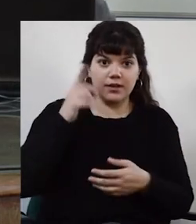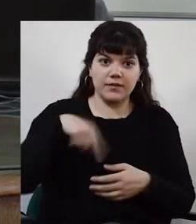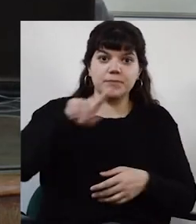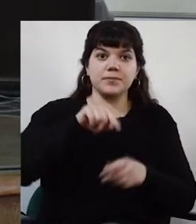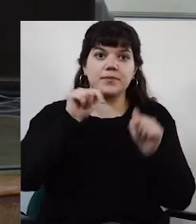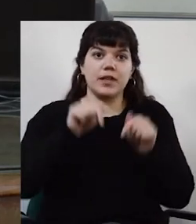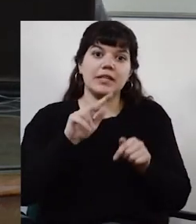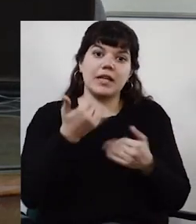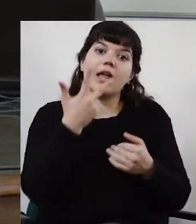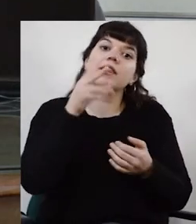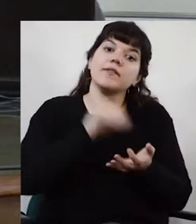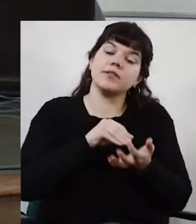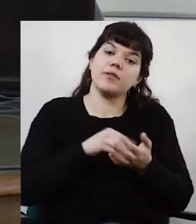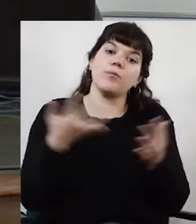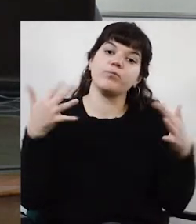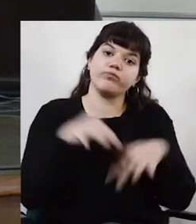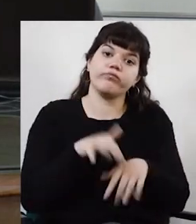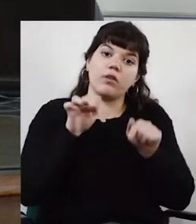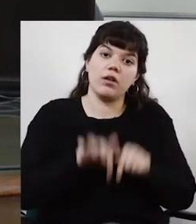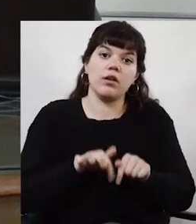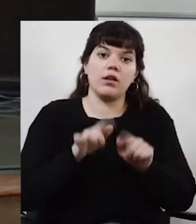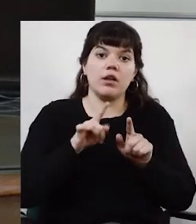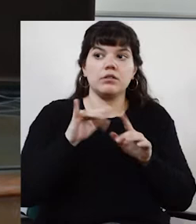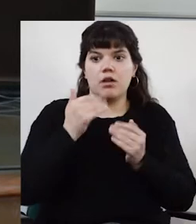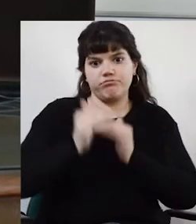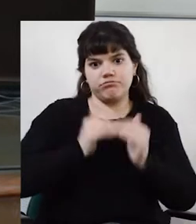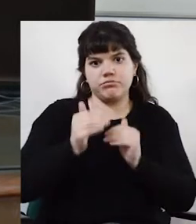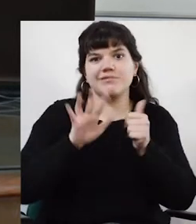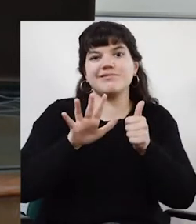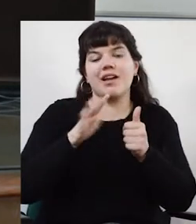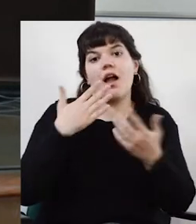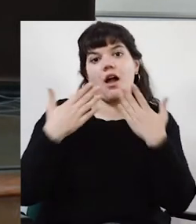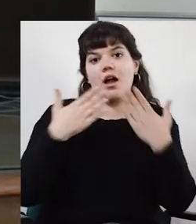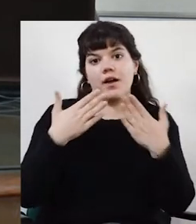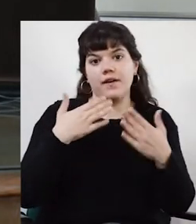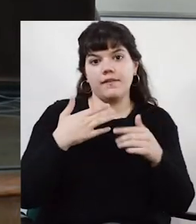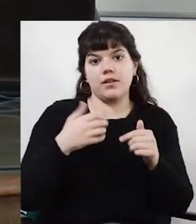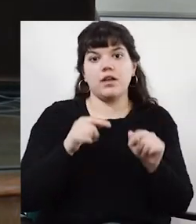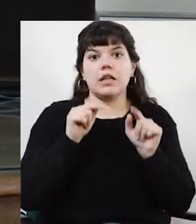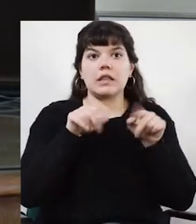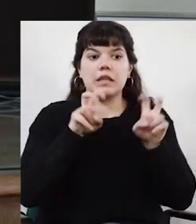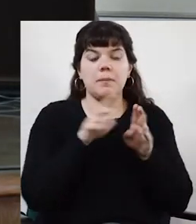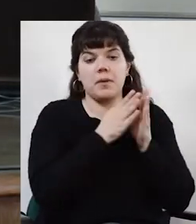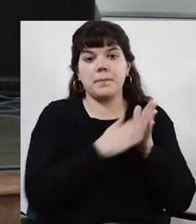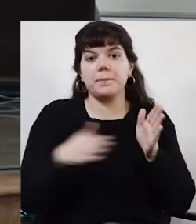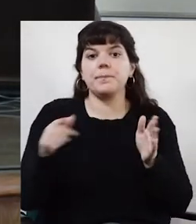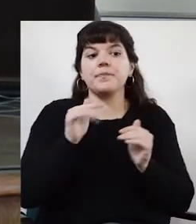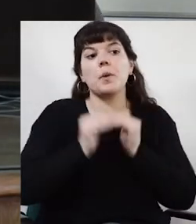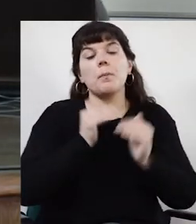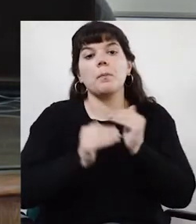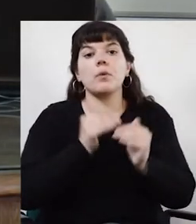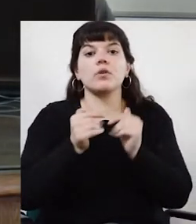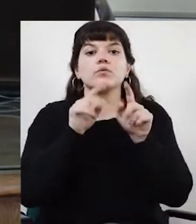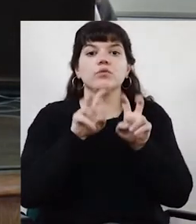este es el tercer encuentro dentro de una serie de charlas, seis charlas, en el marco de un proceso de